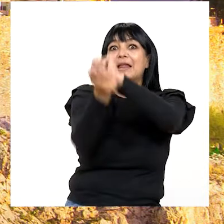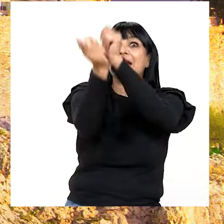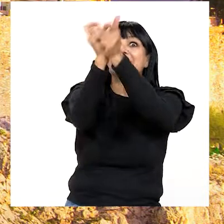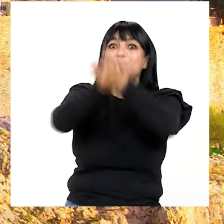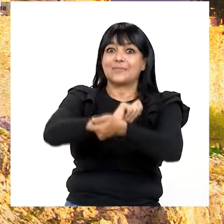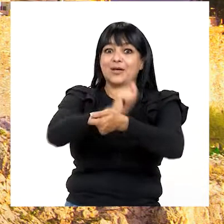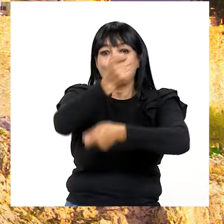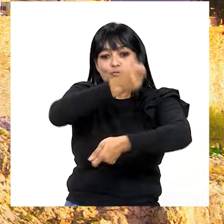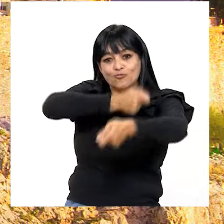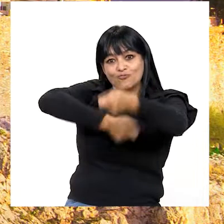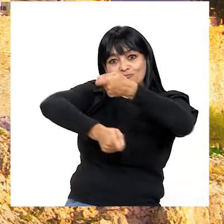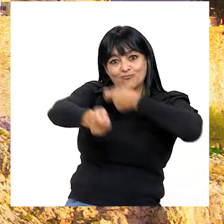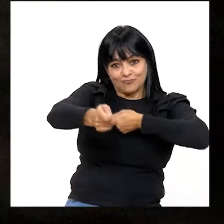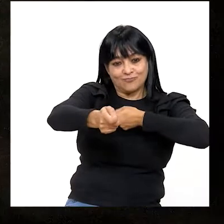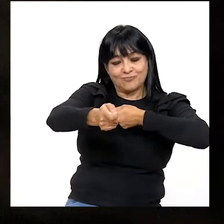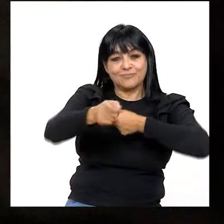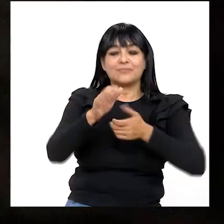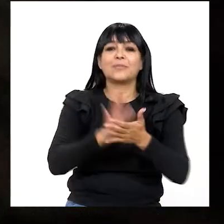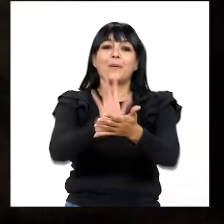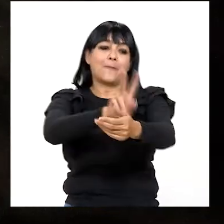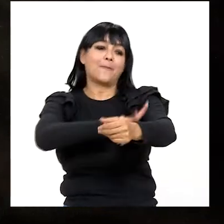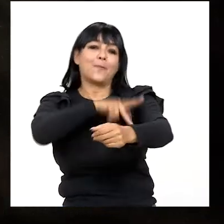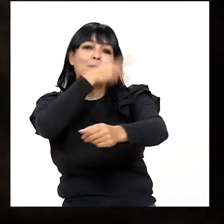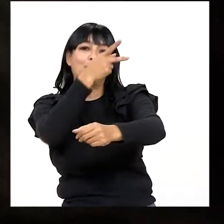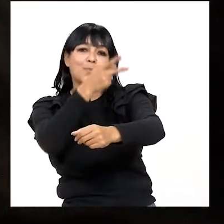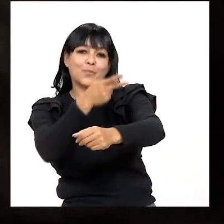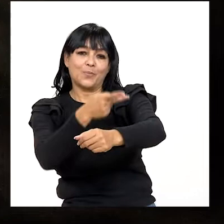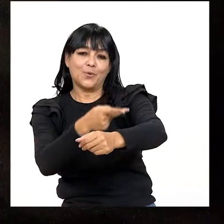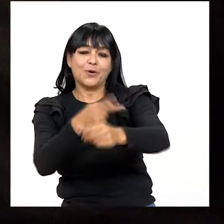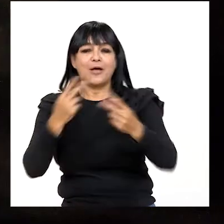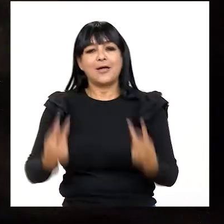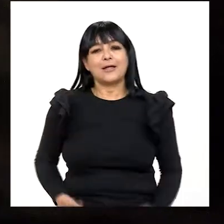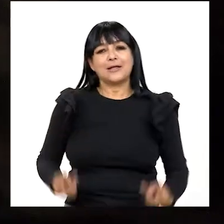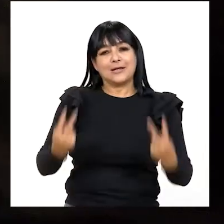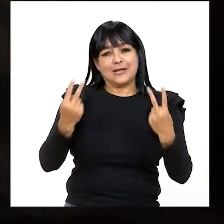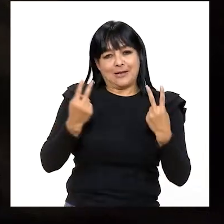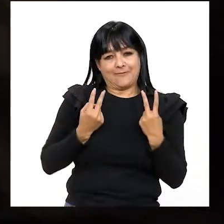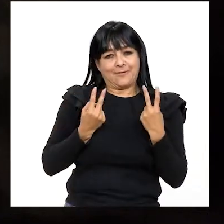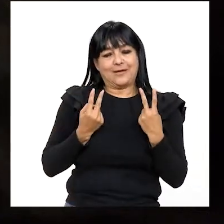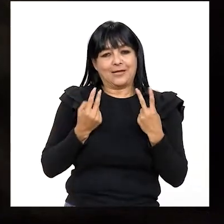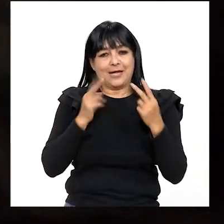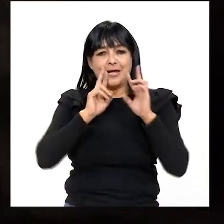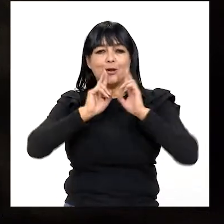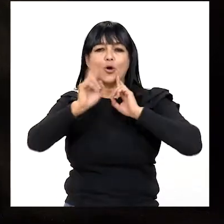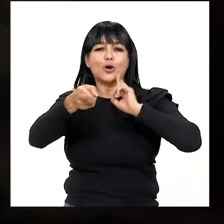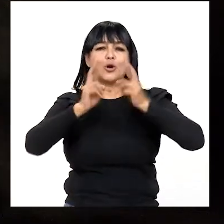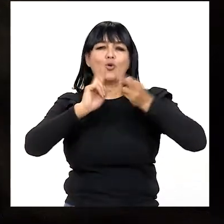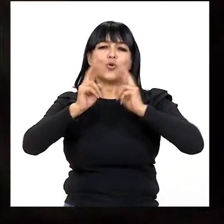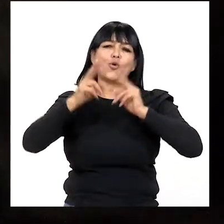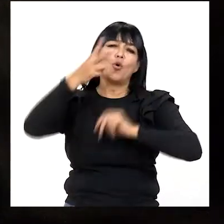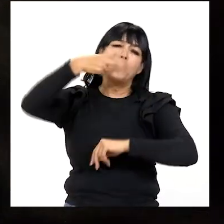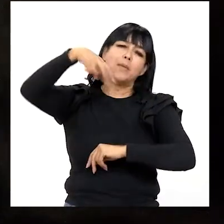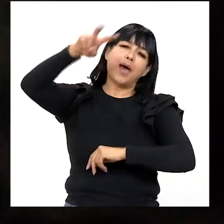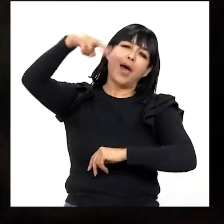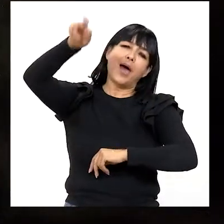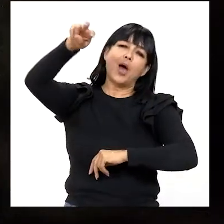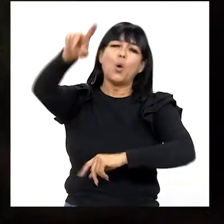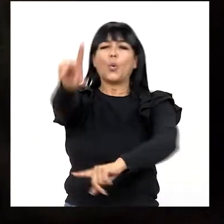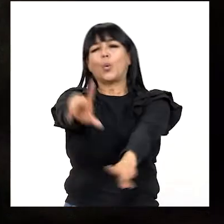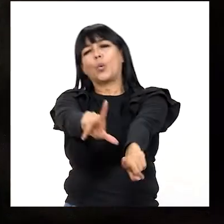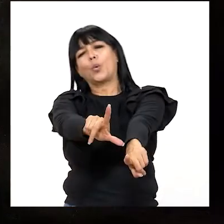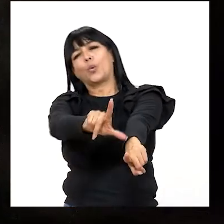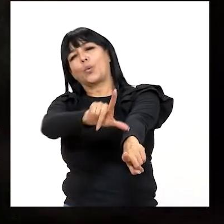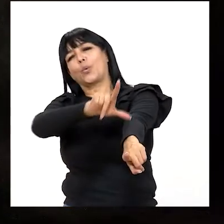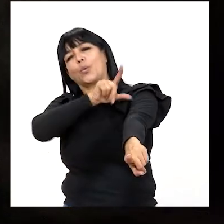traspaso En el poema Carrasco habla de la vida y lo relaciona con un largo viaje